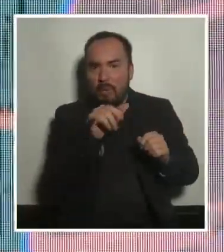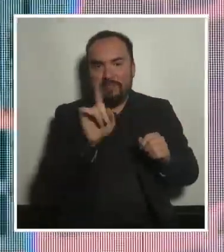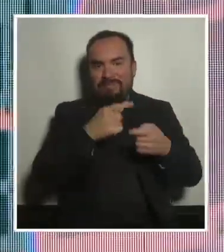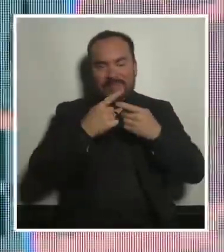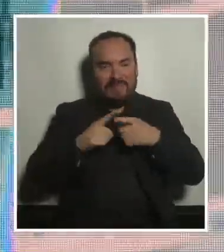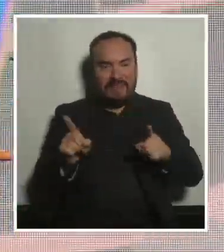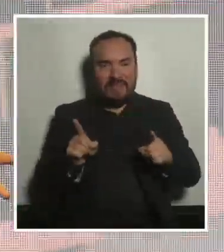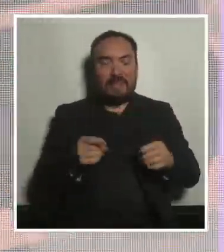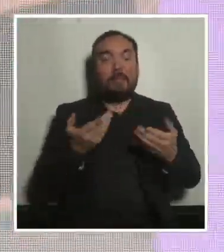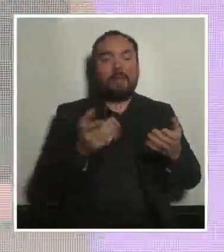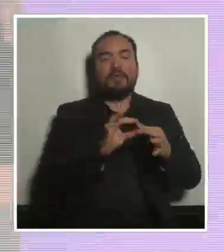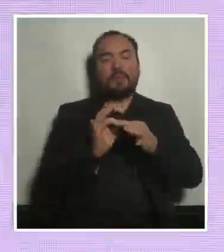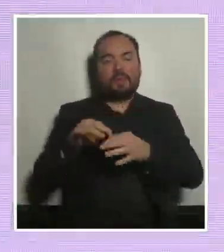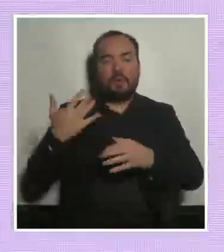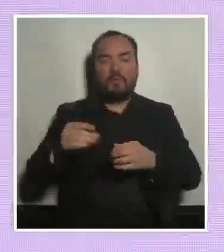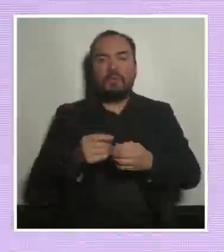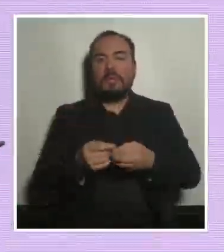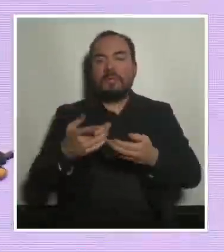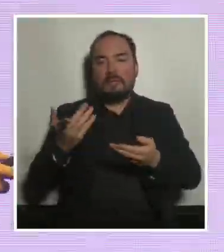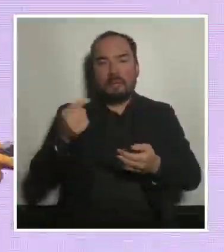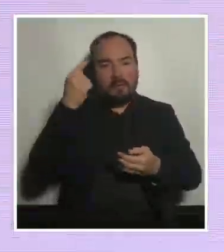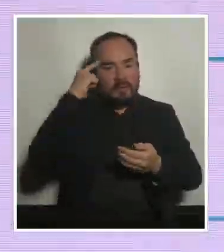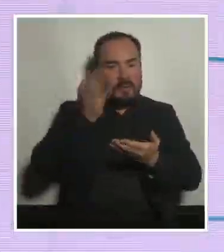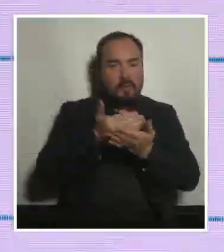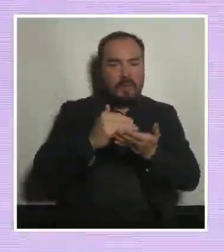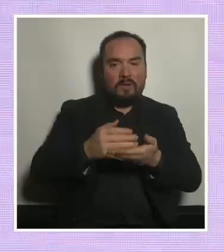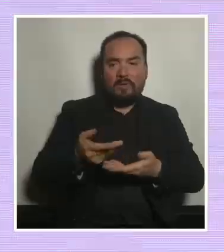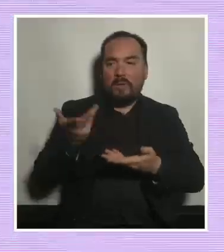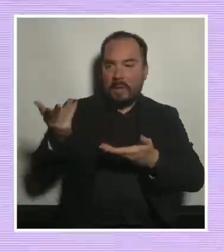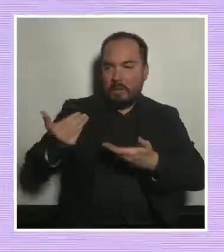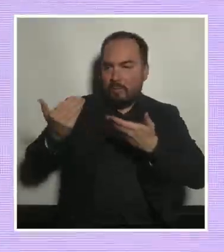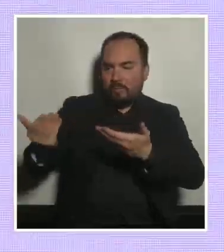cuáles son las respuestas que damos desde la administración pública